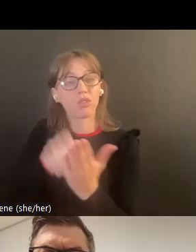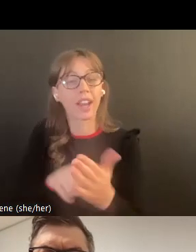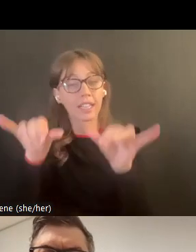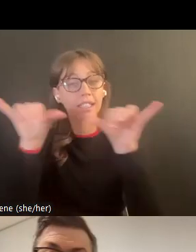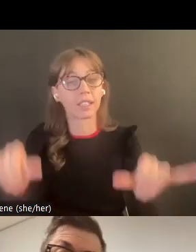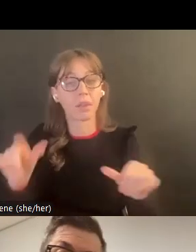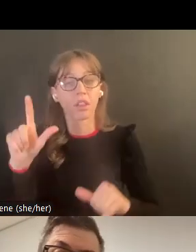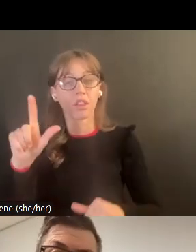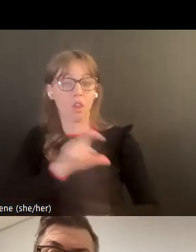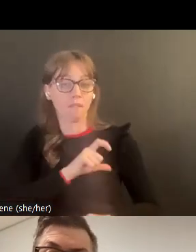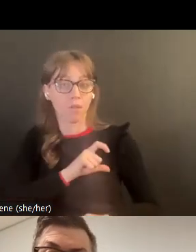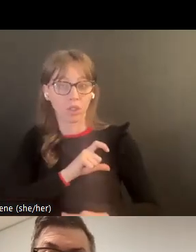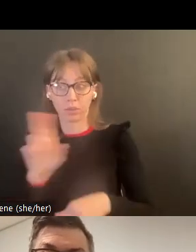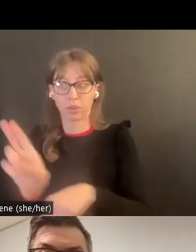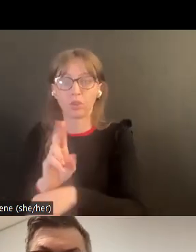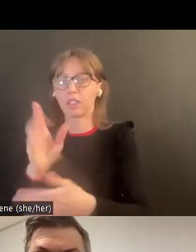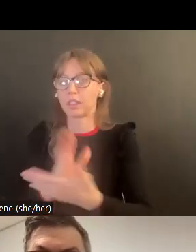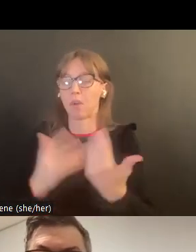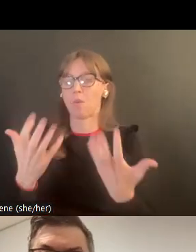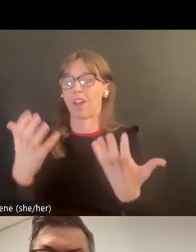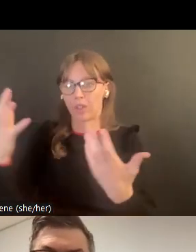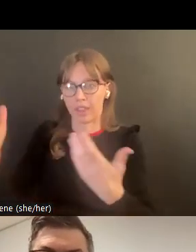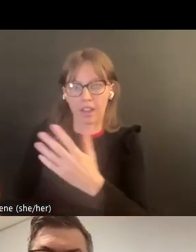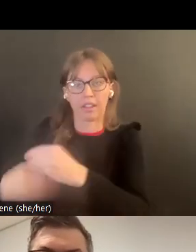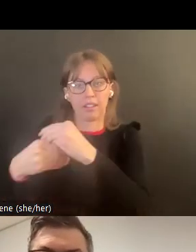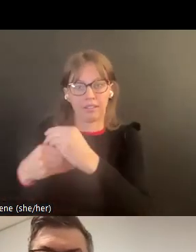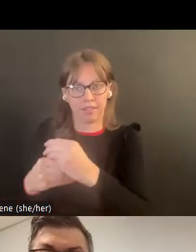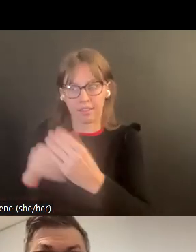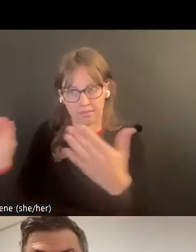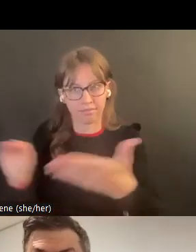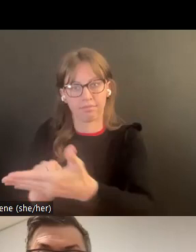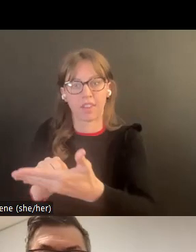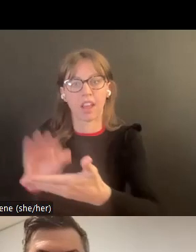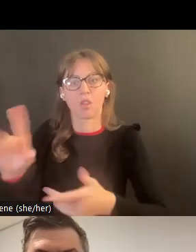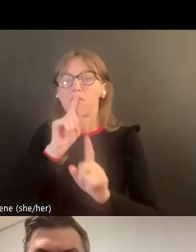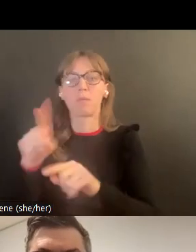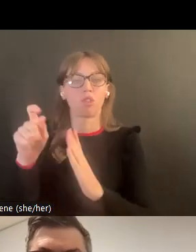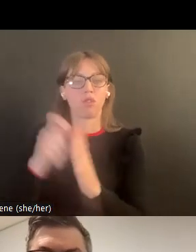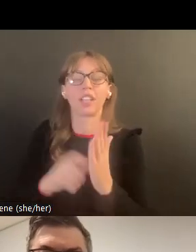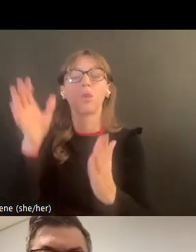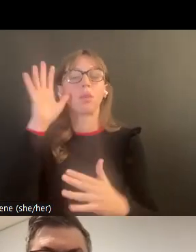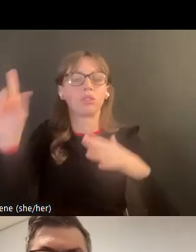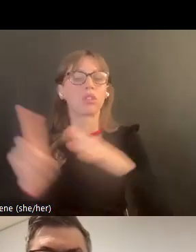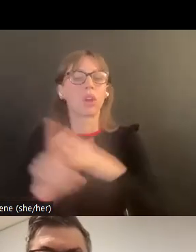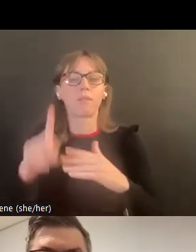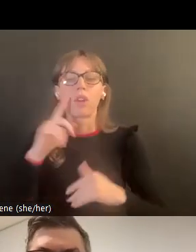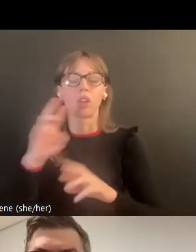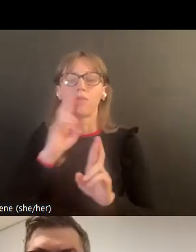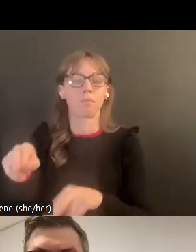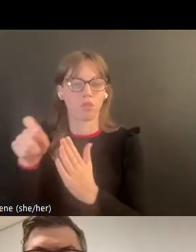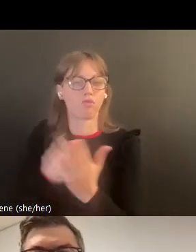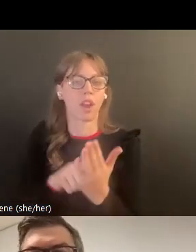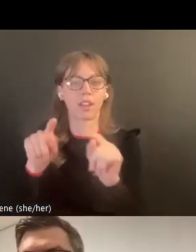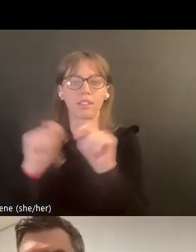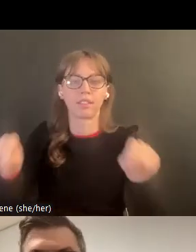poder escribir los reportes para los policías. Y muchos quieren en sí ponerlos dentro del sistema que tienen